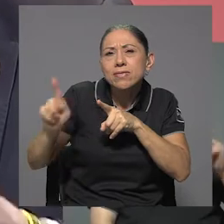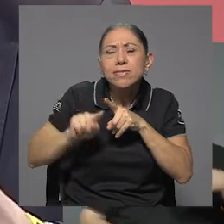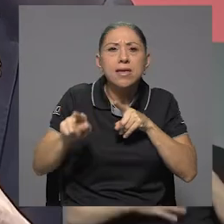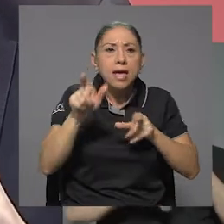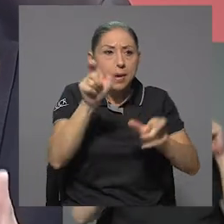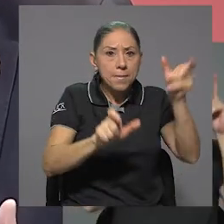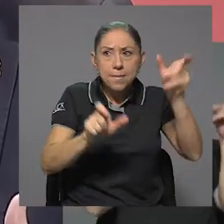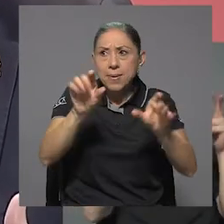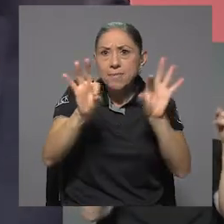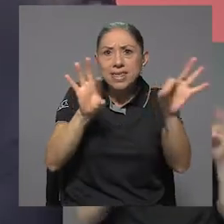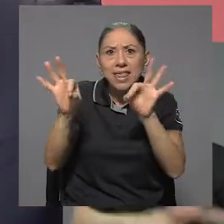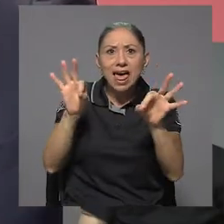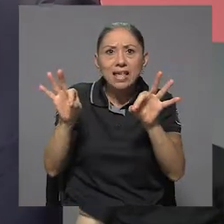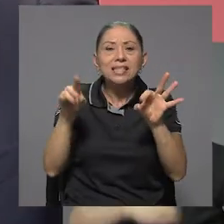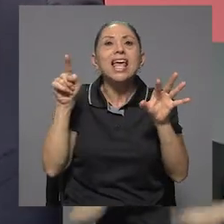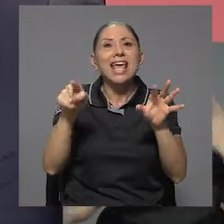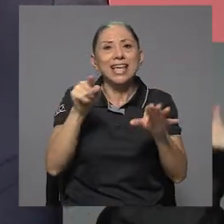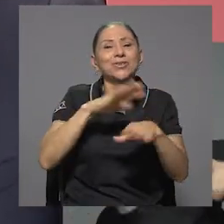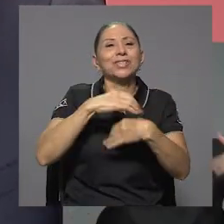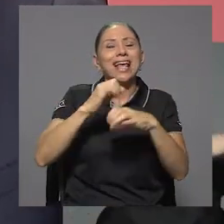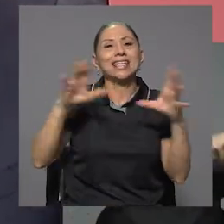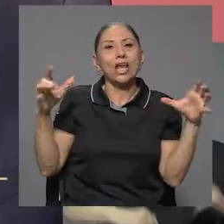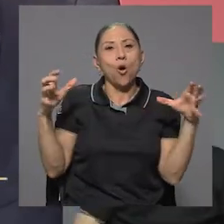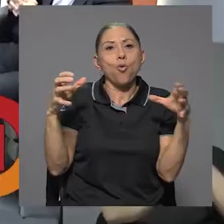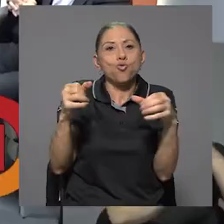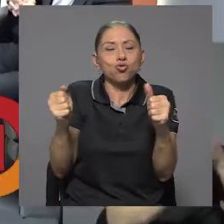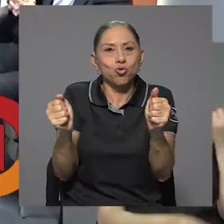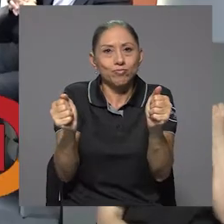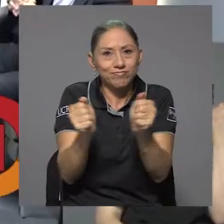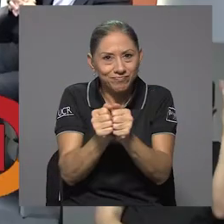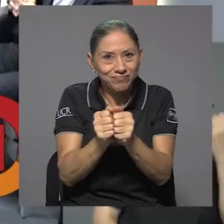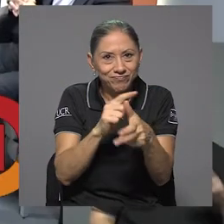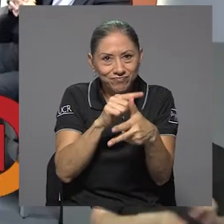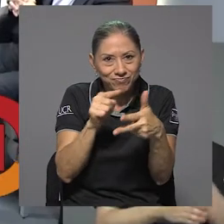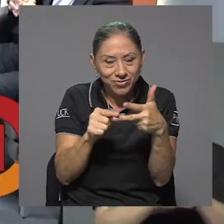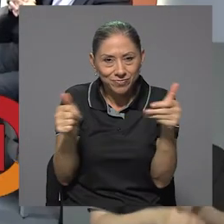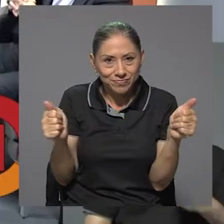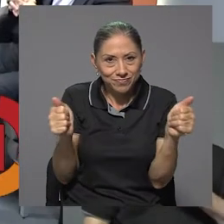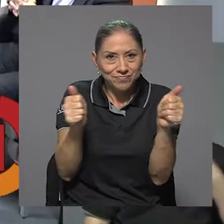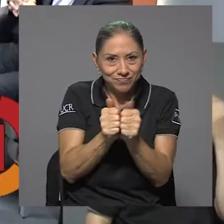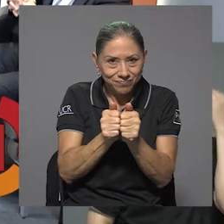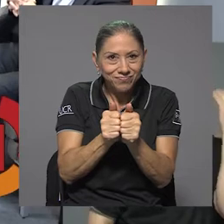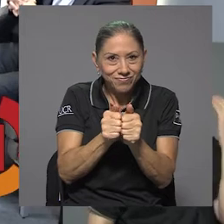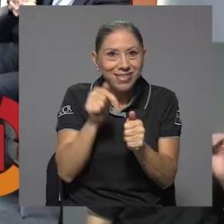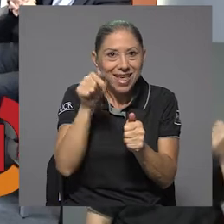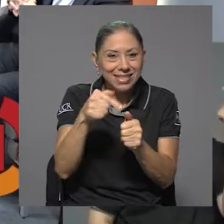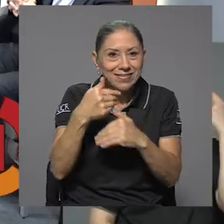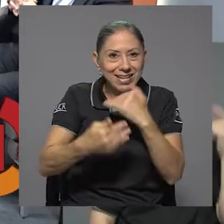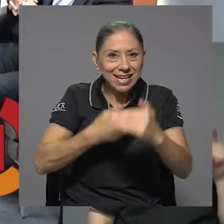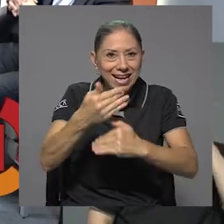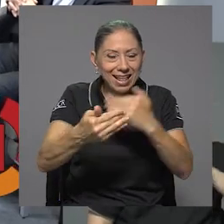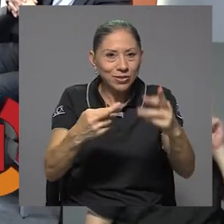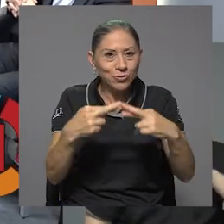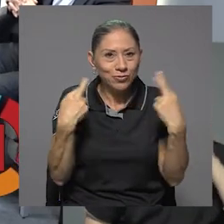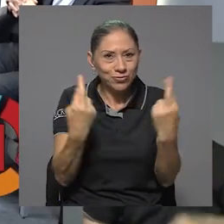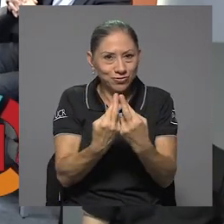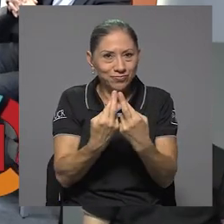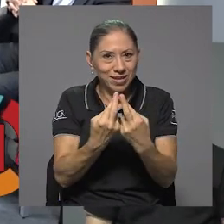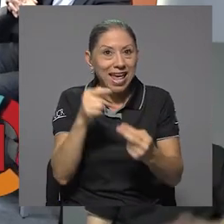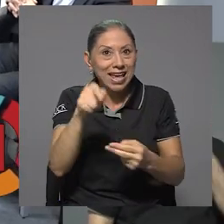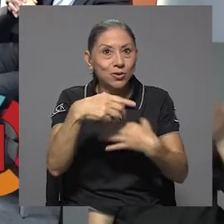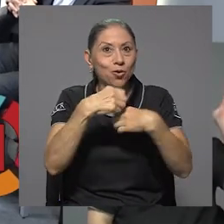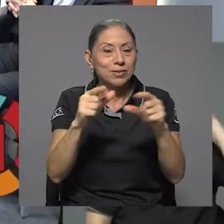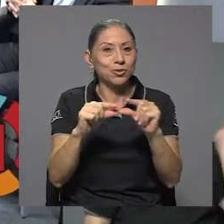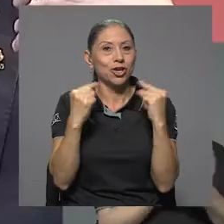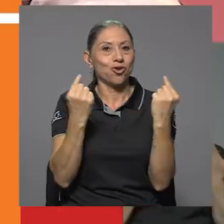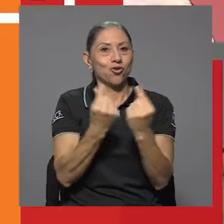a tener, eso es en conjunto, en todas estas reuniones se va generando, son contenidos, digamos, colectivos. Muy bien Andrea, este